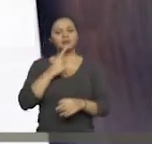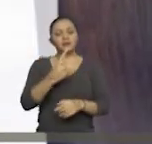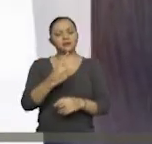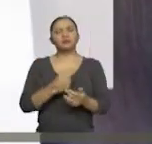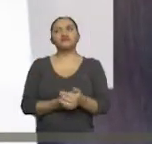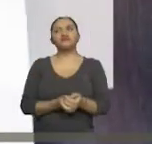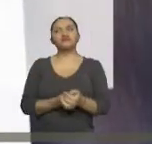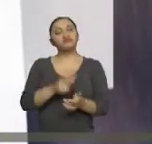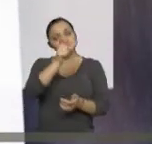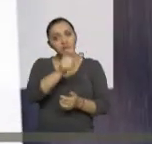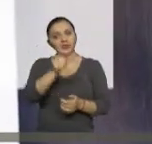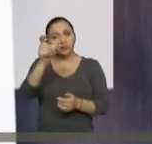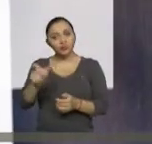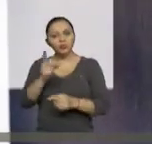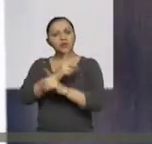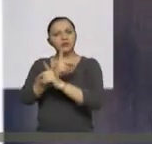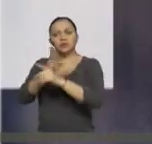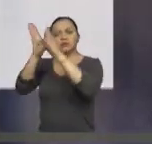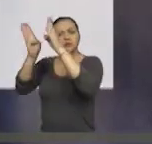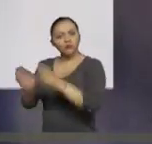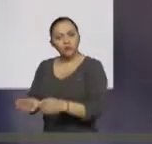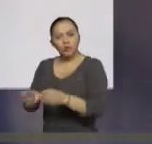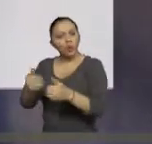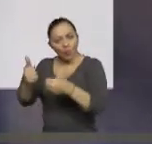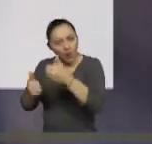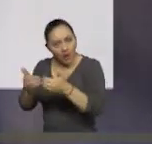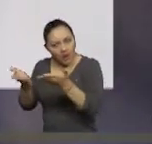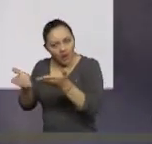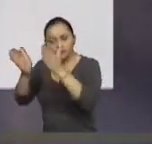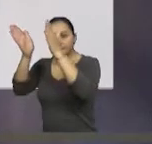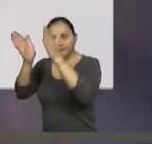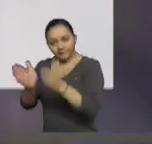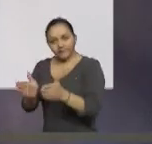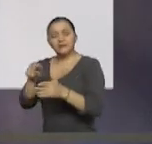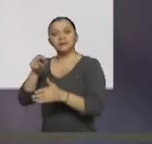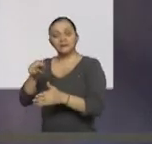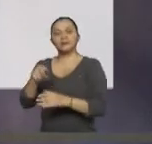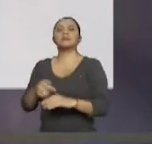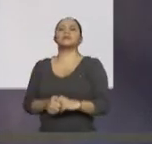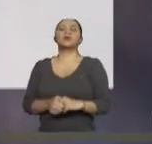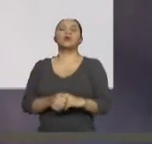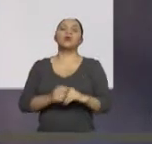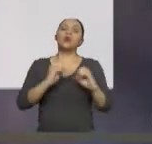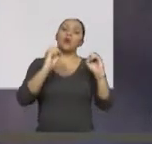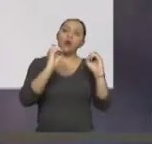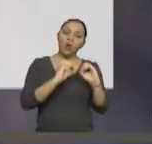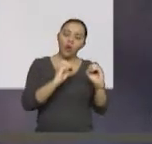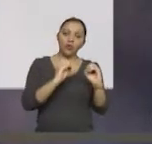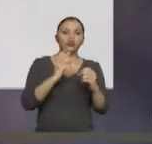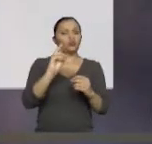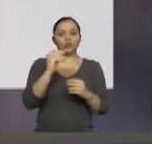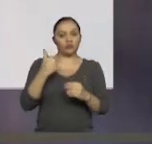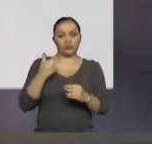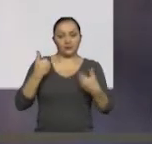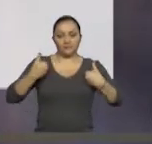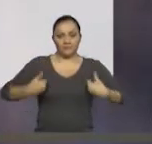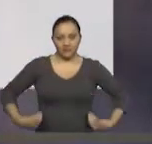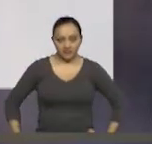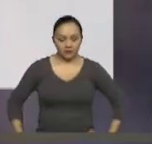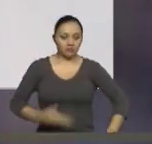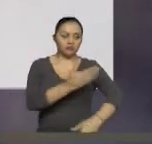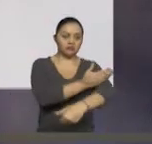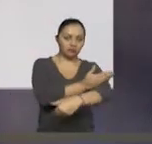considera persona con discapacidad a toda aquella que, como consecuencia de una o más deficiencias físicas,